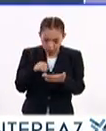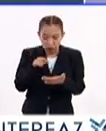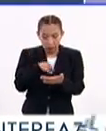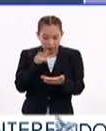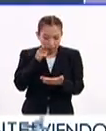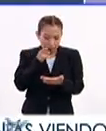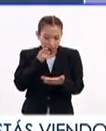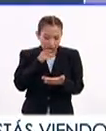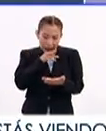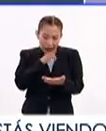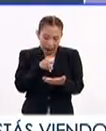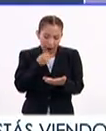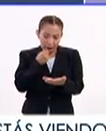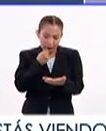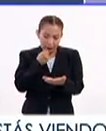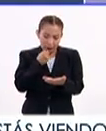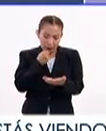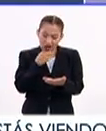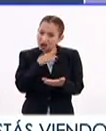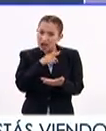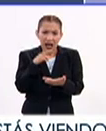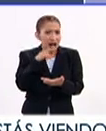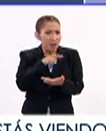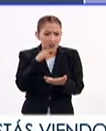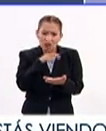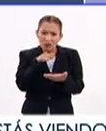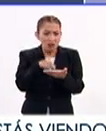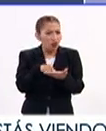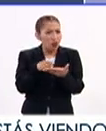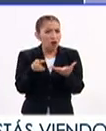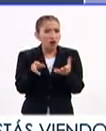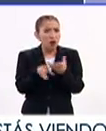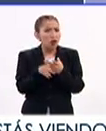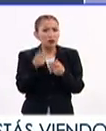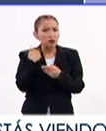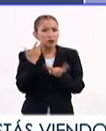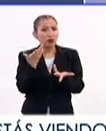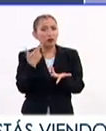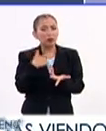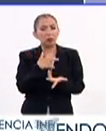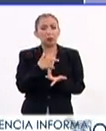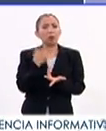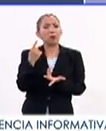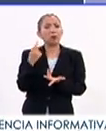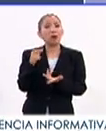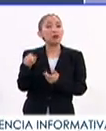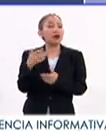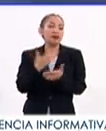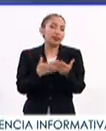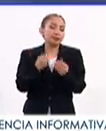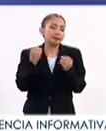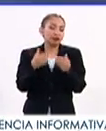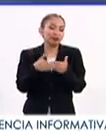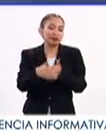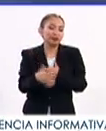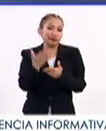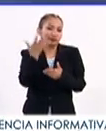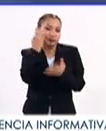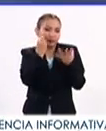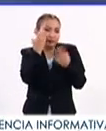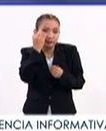Uno puede contestar lo que quiera. O generalmente son cosas que no tienen mucho sentido porque nos falta mucho también